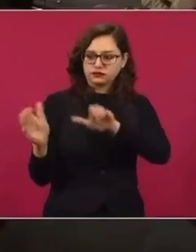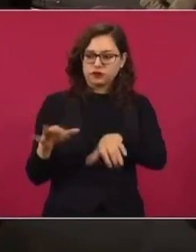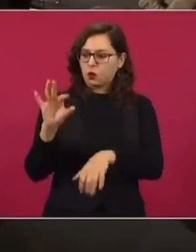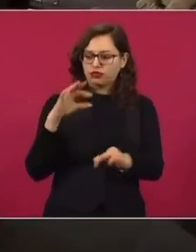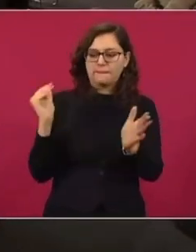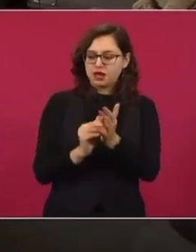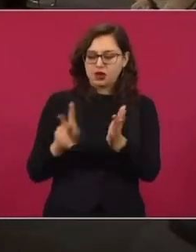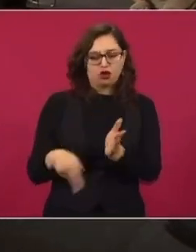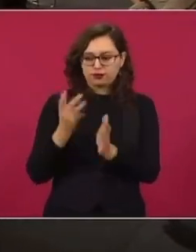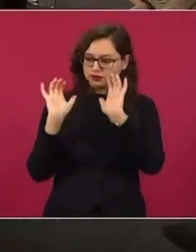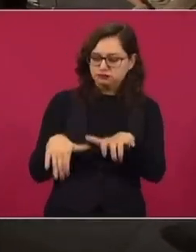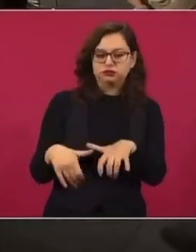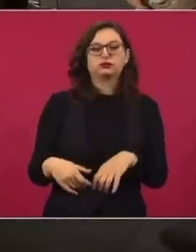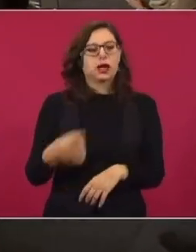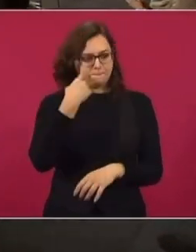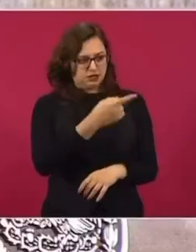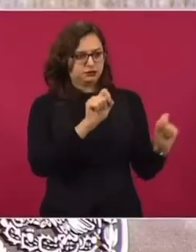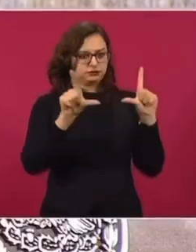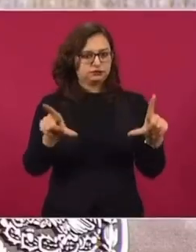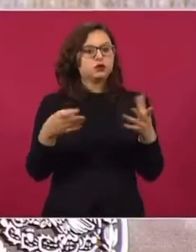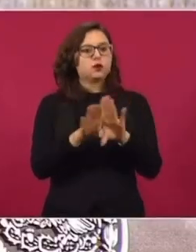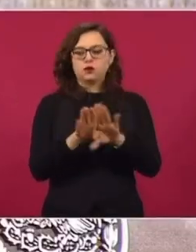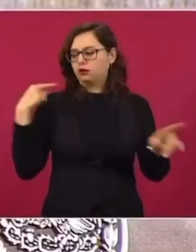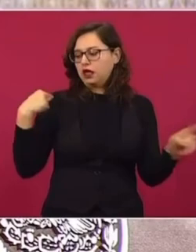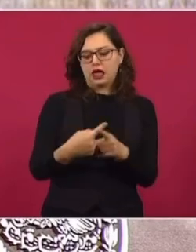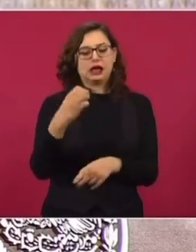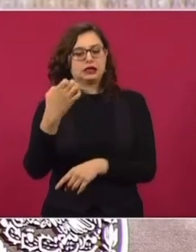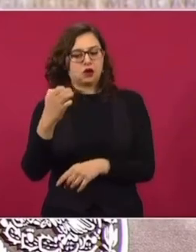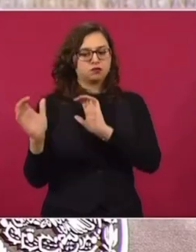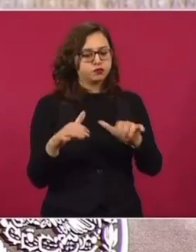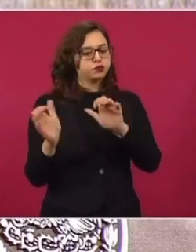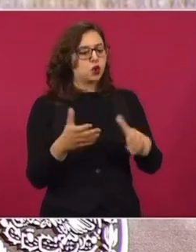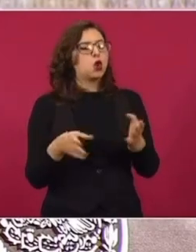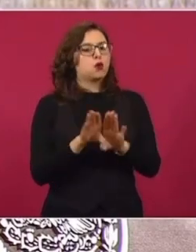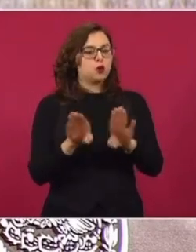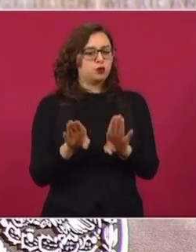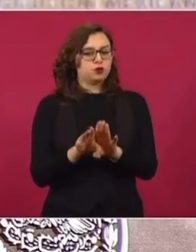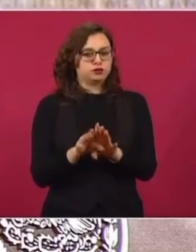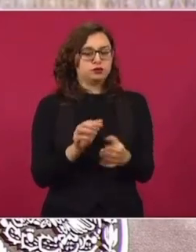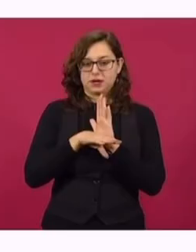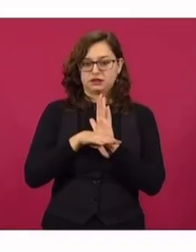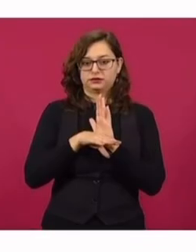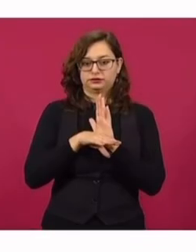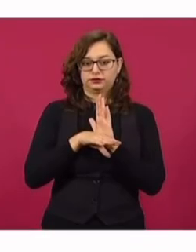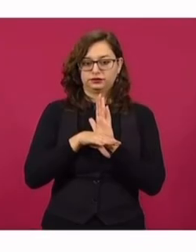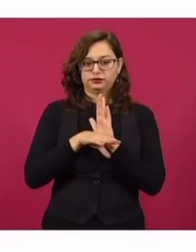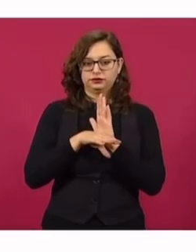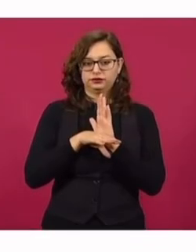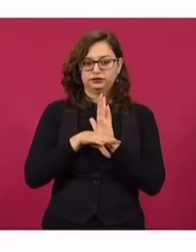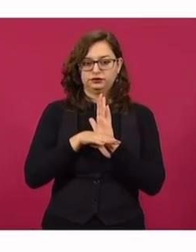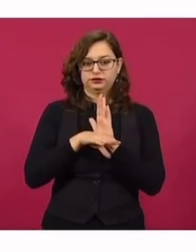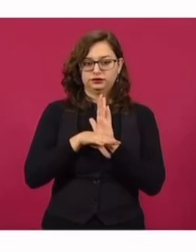ponemos el comportamiento del empleo en enero, en los inscritos del Seguro Social. Está aquí,